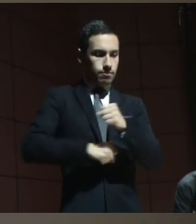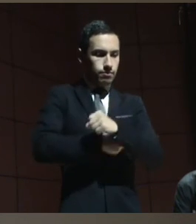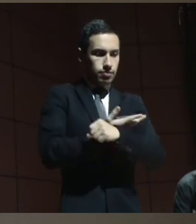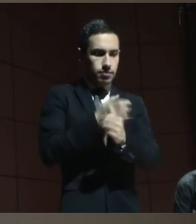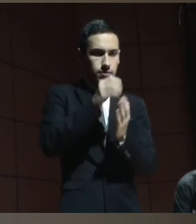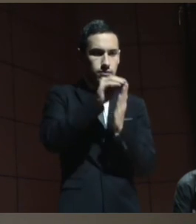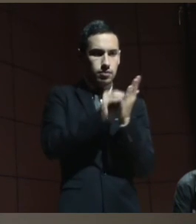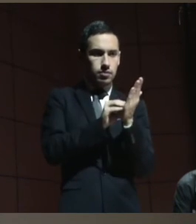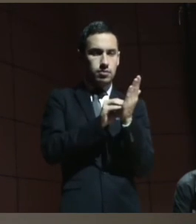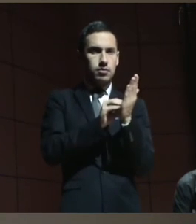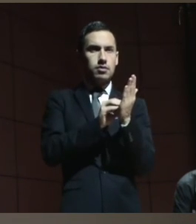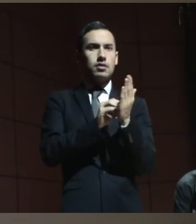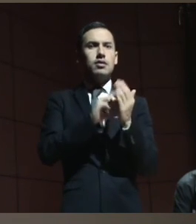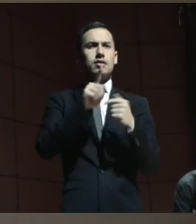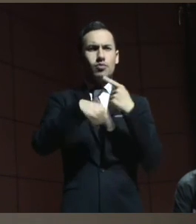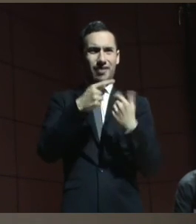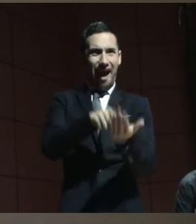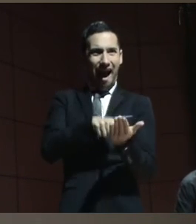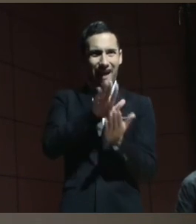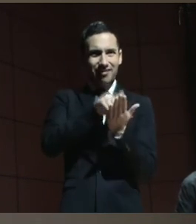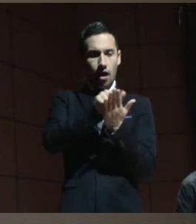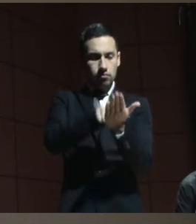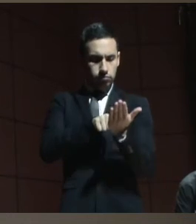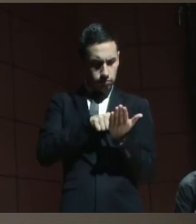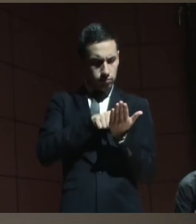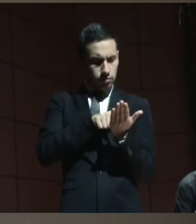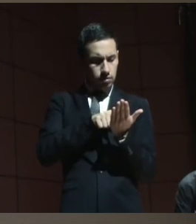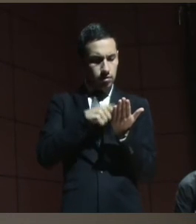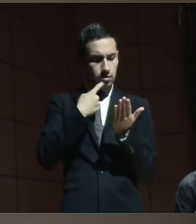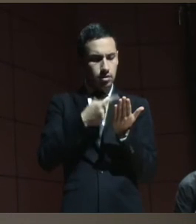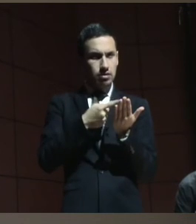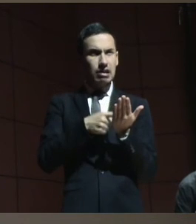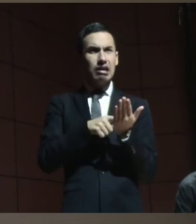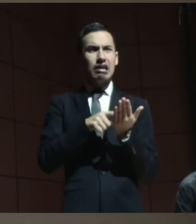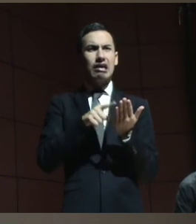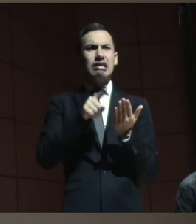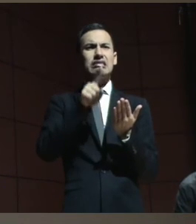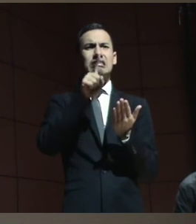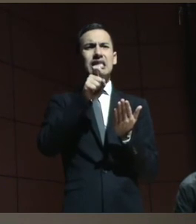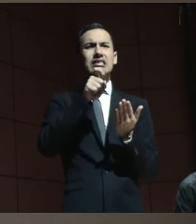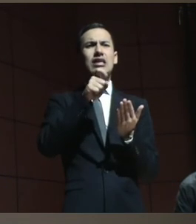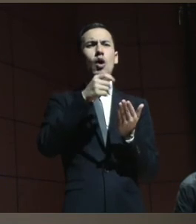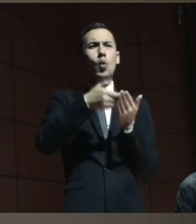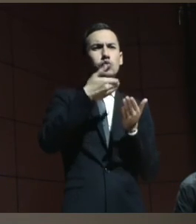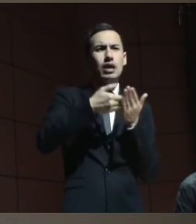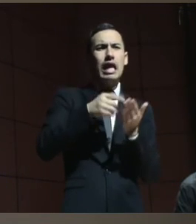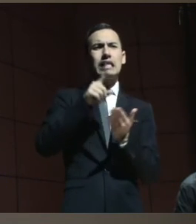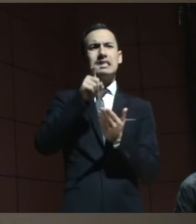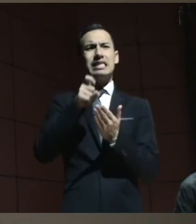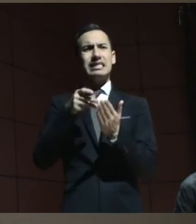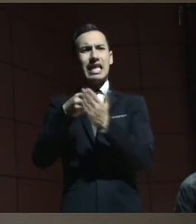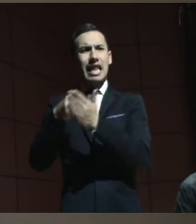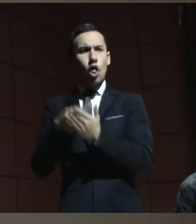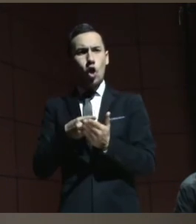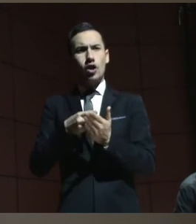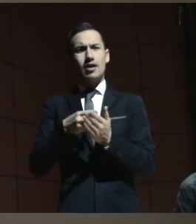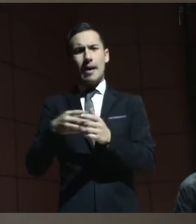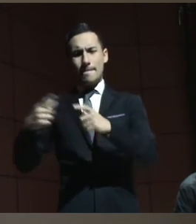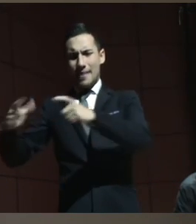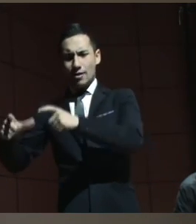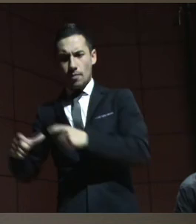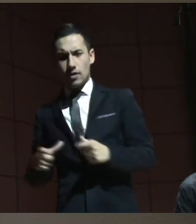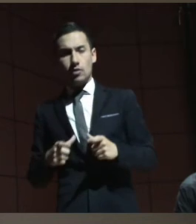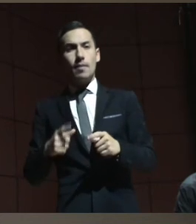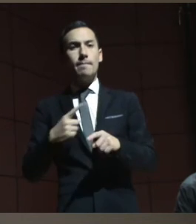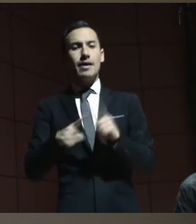el acta establecía que tenía más o menos seis cucharas seis tenedores y algunos platos hondos pero tenía